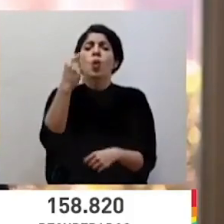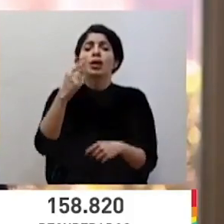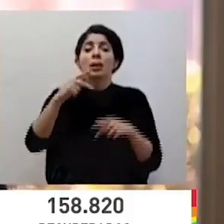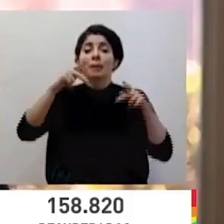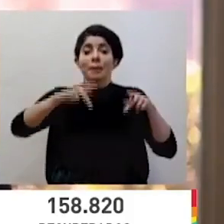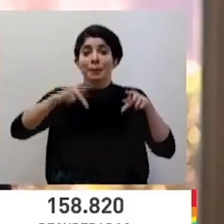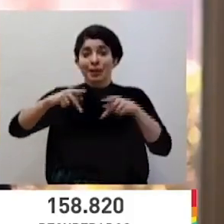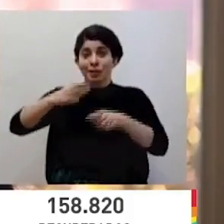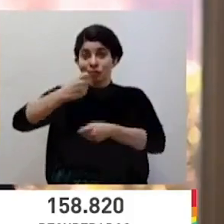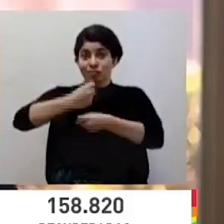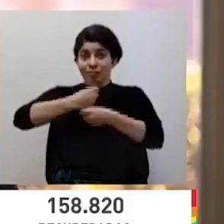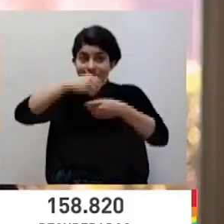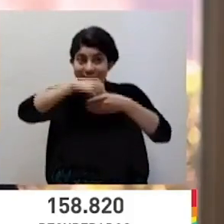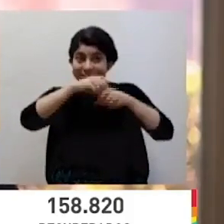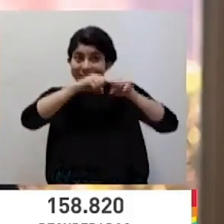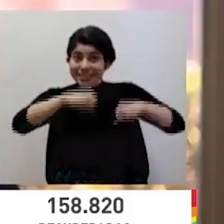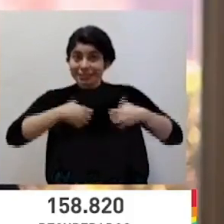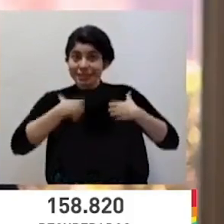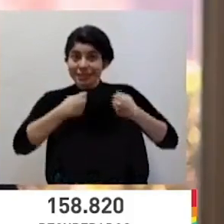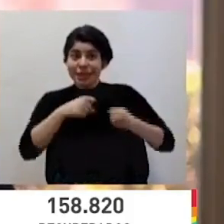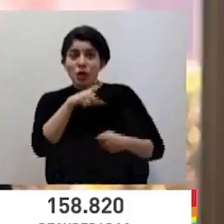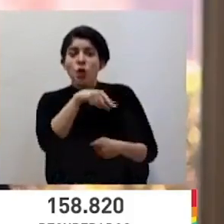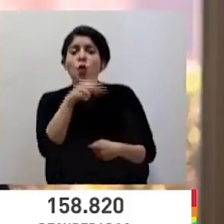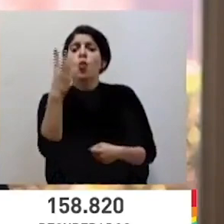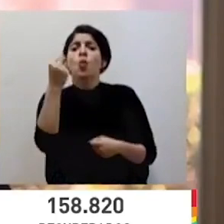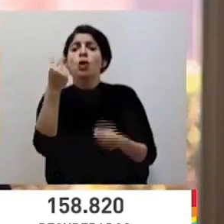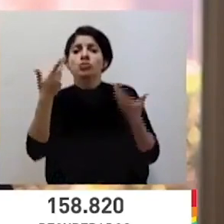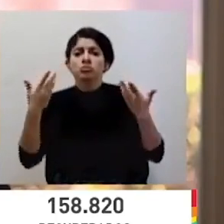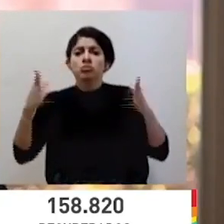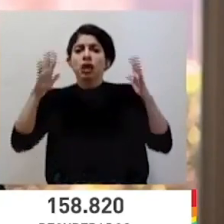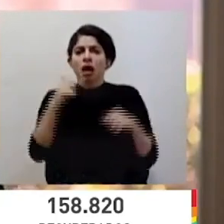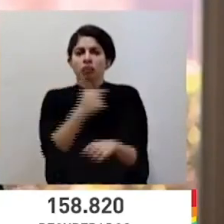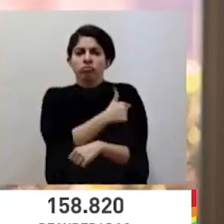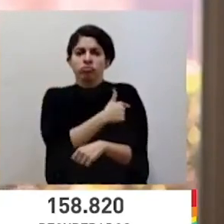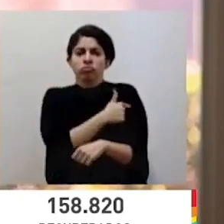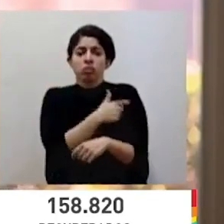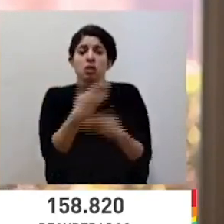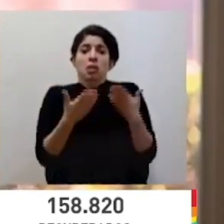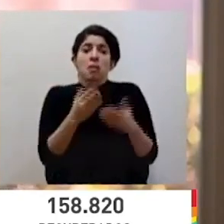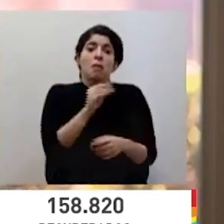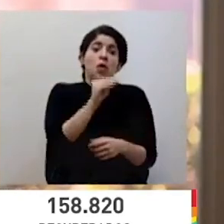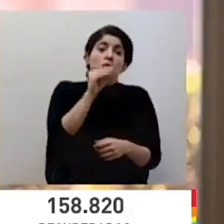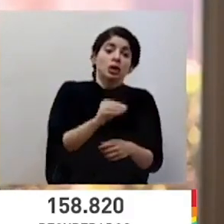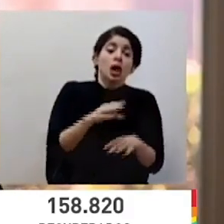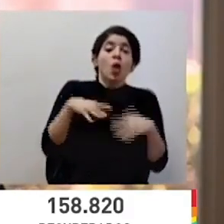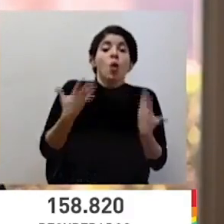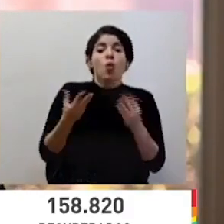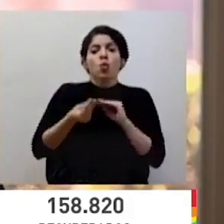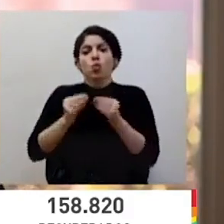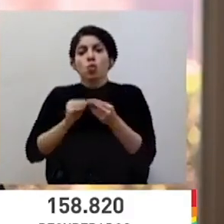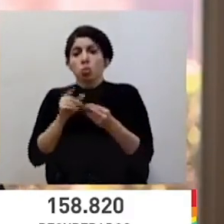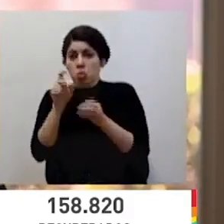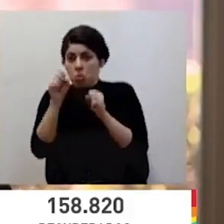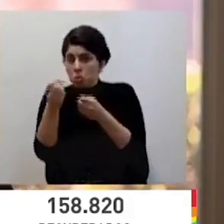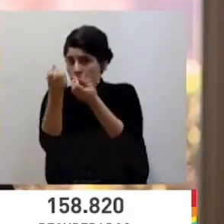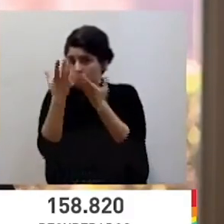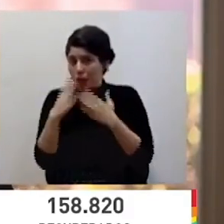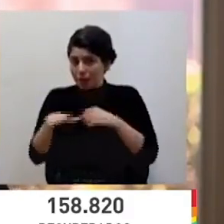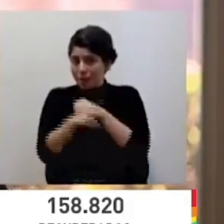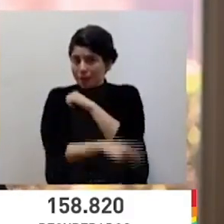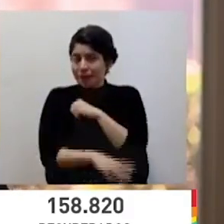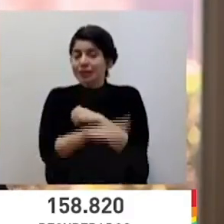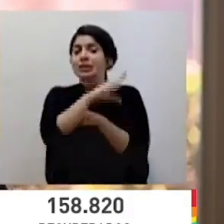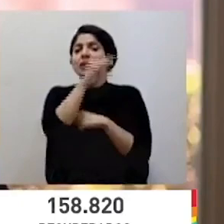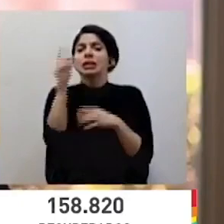del sistema de salud está abarcado, sea en porcentaje social nominal, que usted pueda aclararle al país? ¿Y